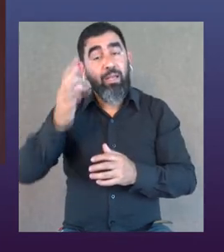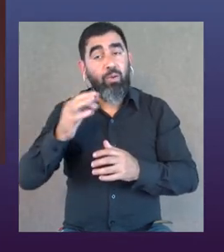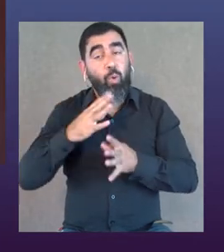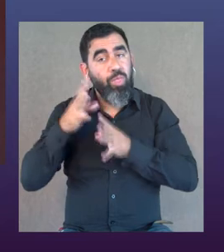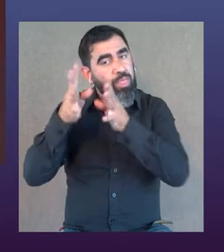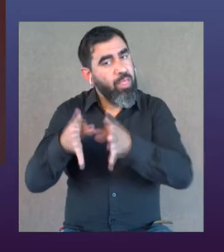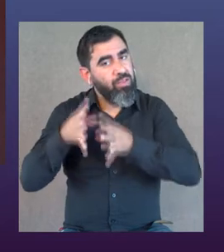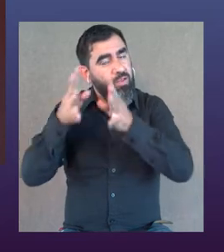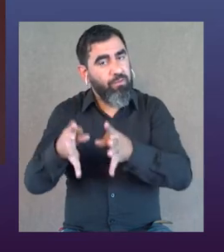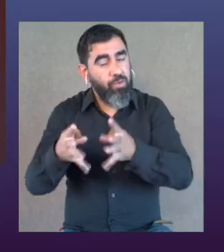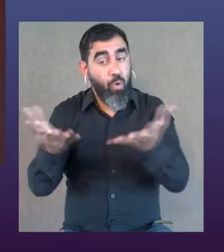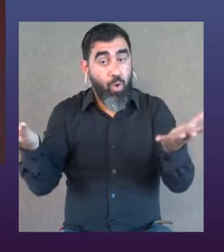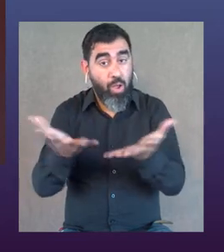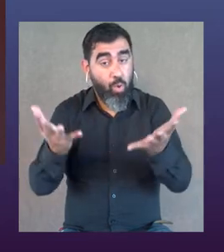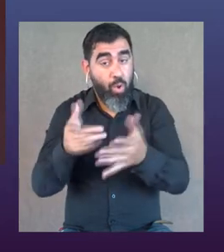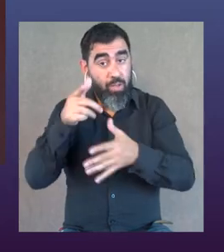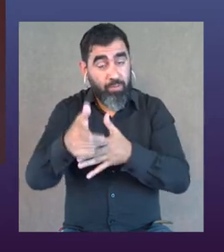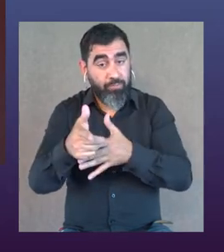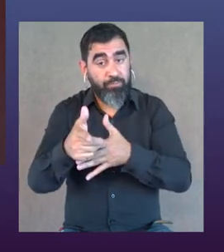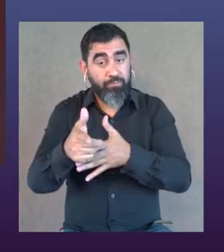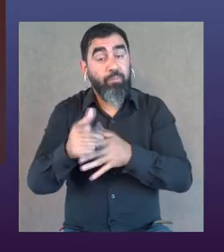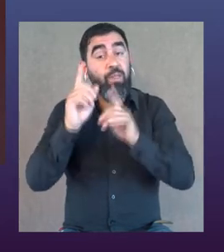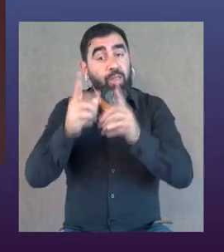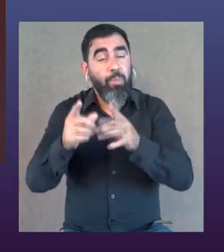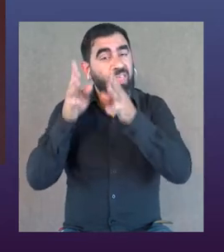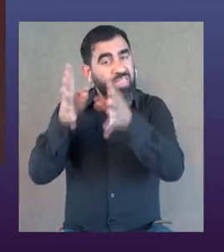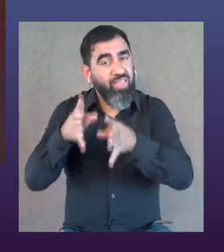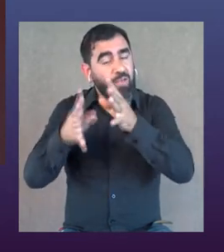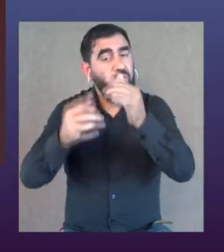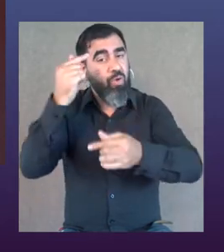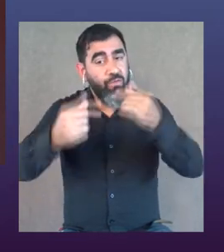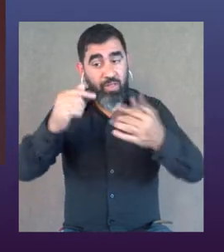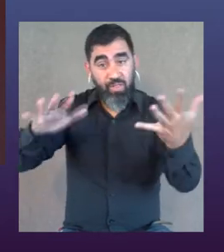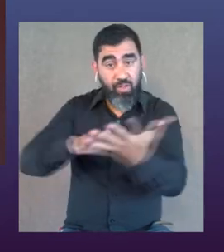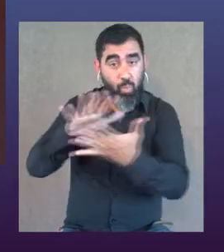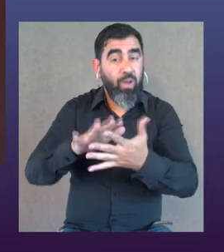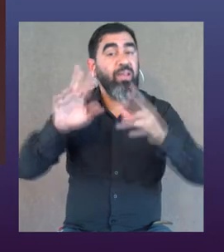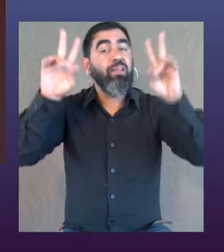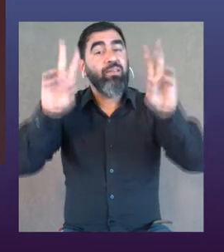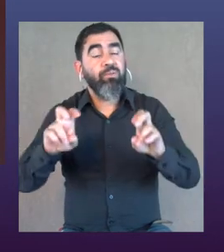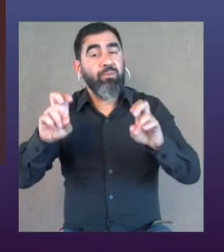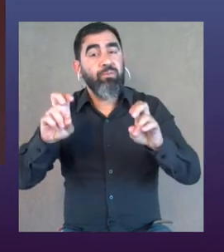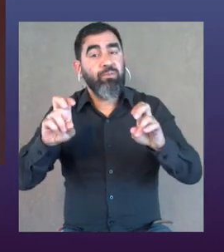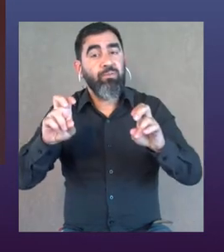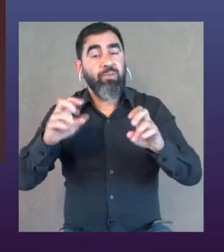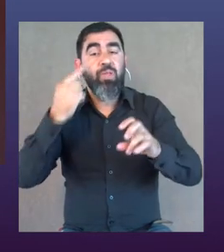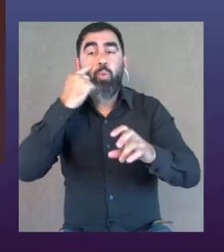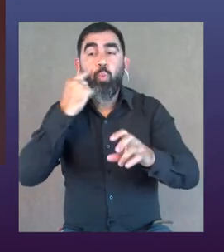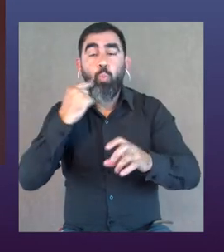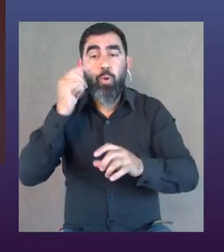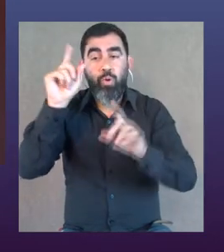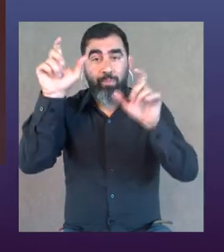Bueno, creo que tenemos un desafío, tenemos un desafío ahí, y tenemos un desafío en distintos frentes, en relación a